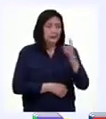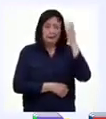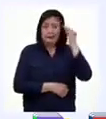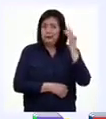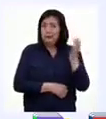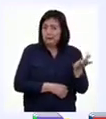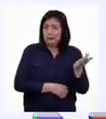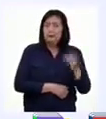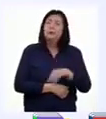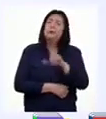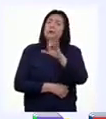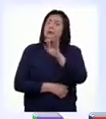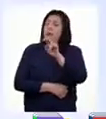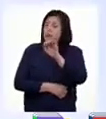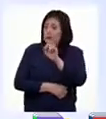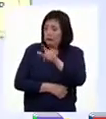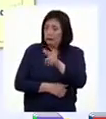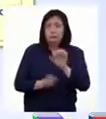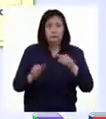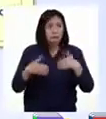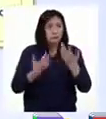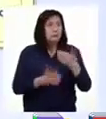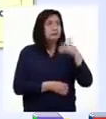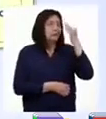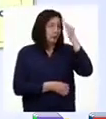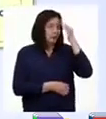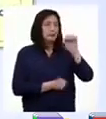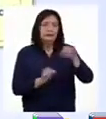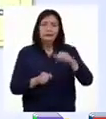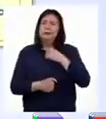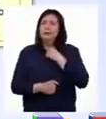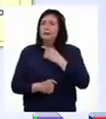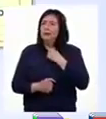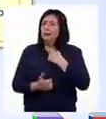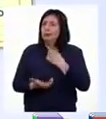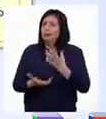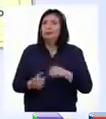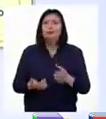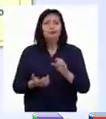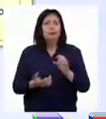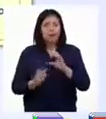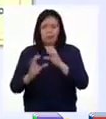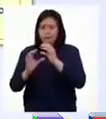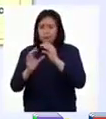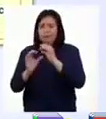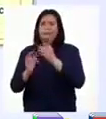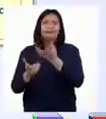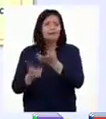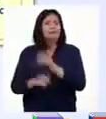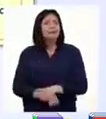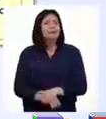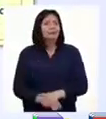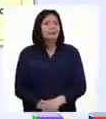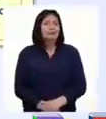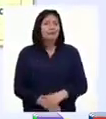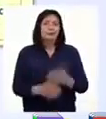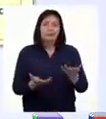experiencias, Leonela pudo Descubrir que le gusta e interesa tocar un instrumento, la trompeta.